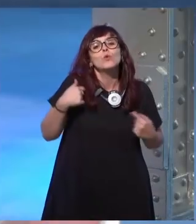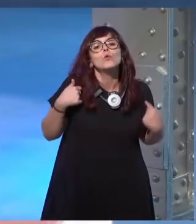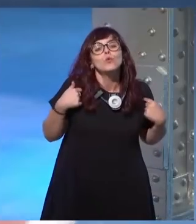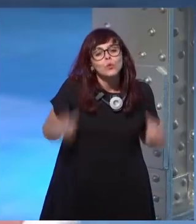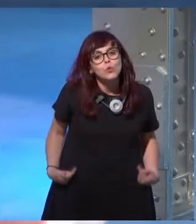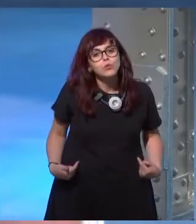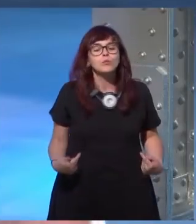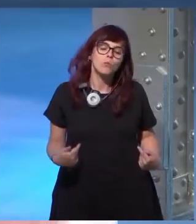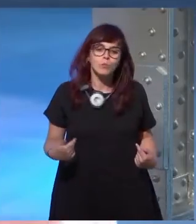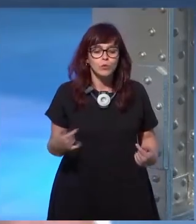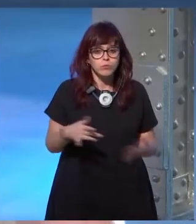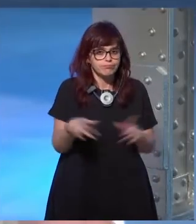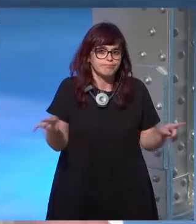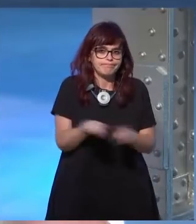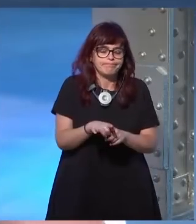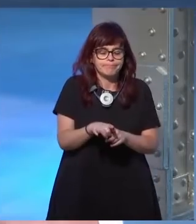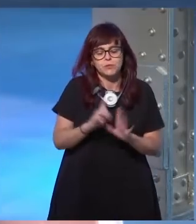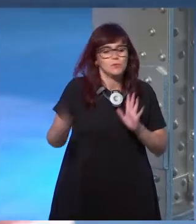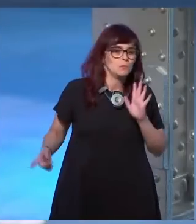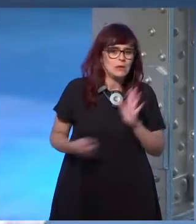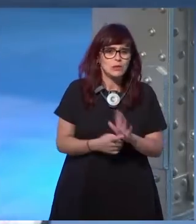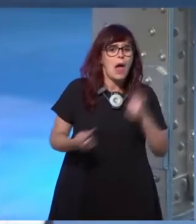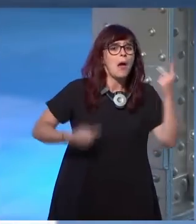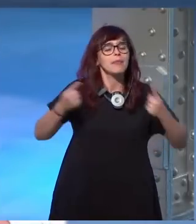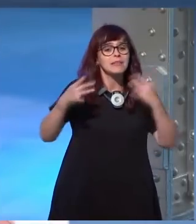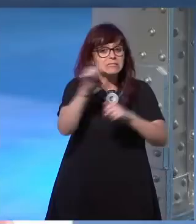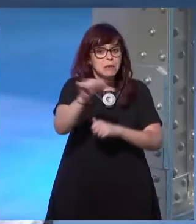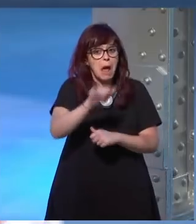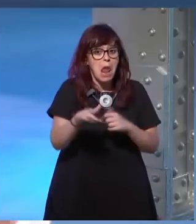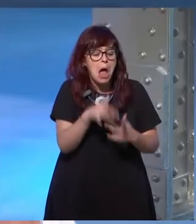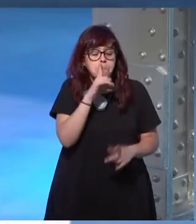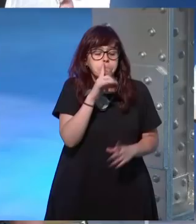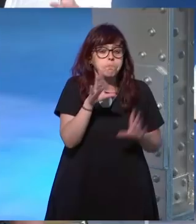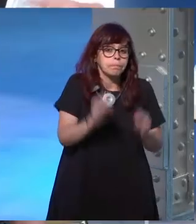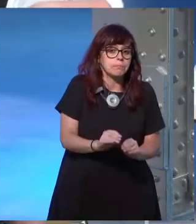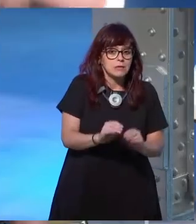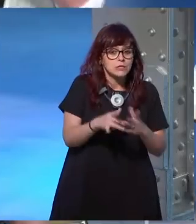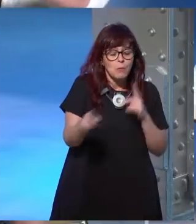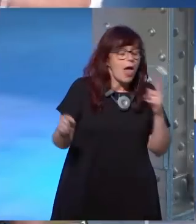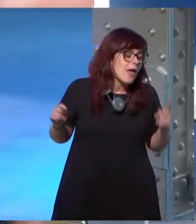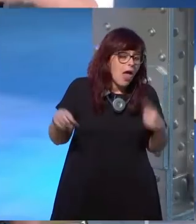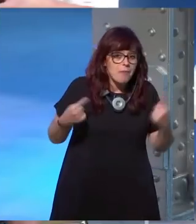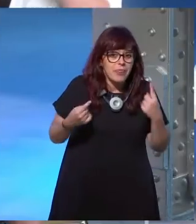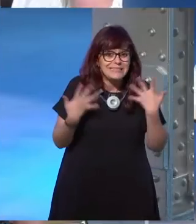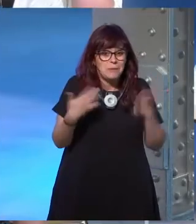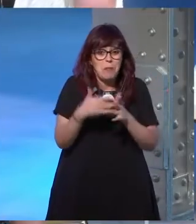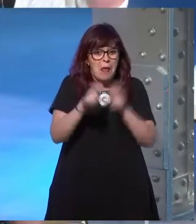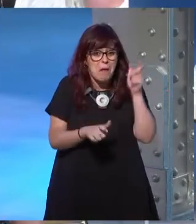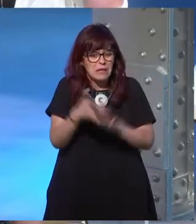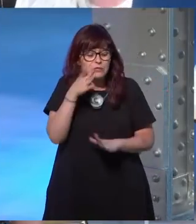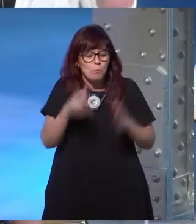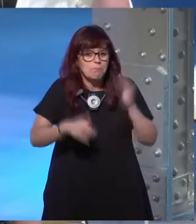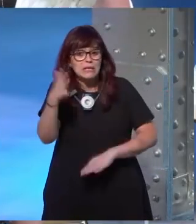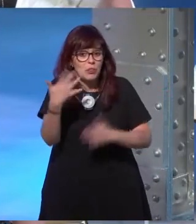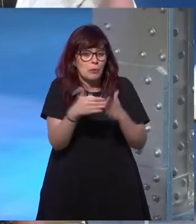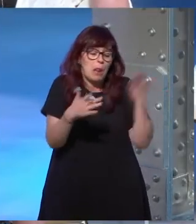escribo de tacadas y me puedo pasar semanas sin escribir nada y de repente de una sentada pues hago 10.000 palabras o 5